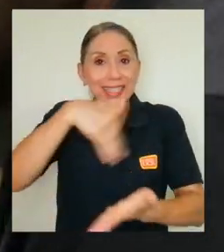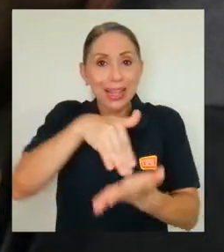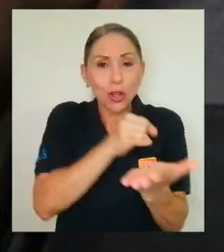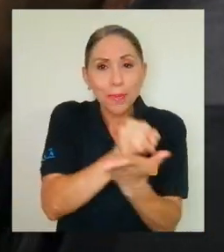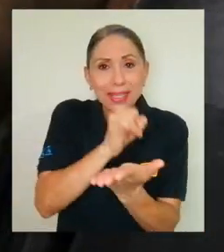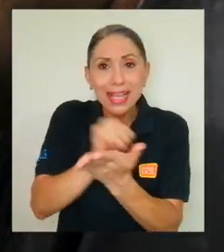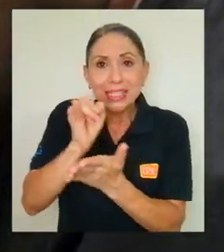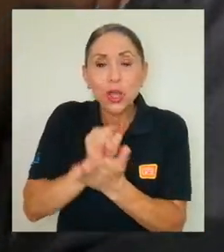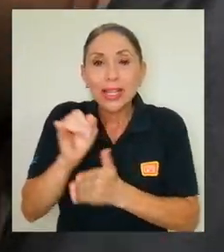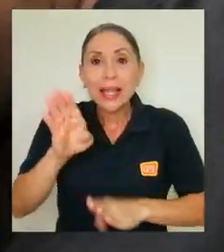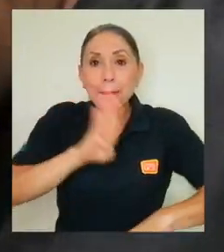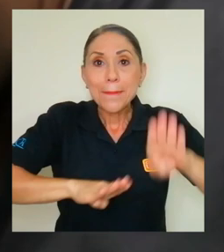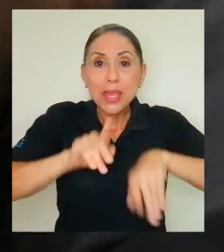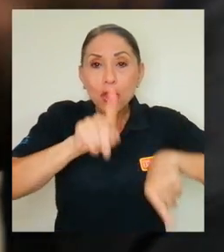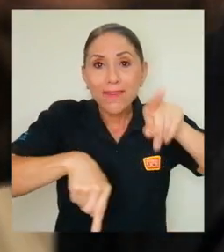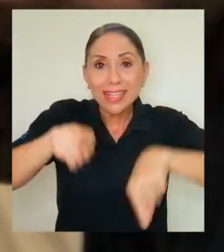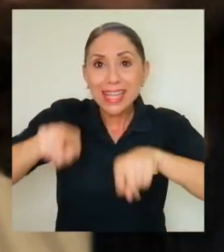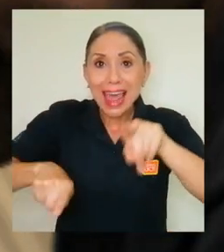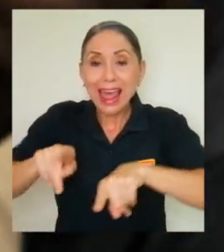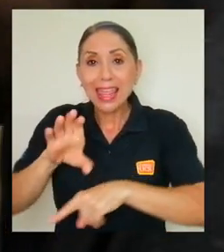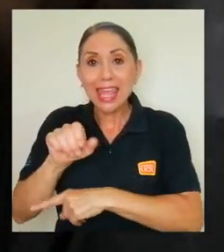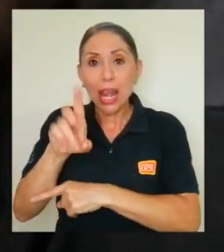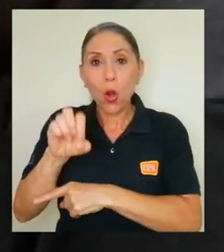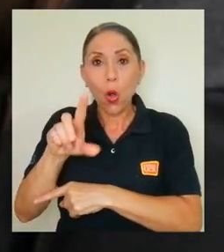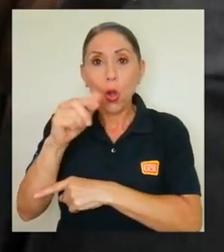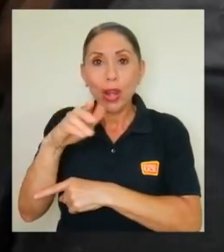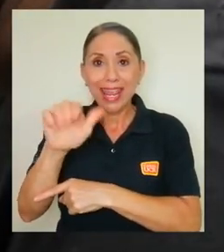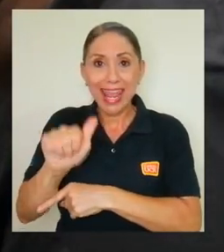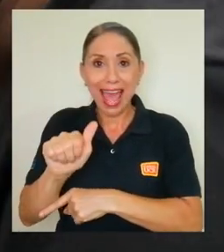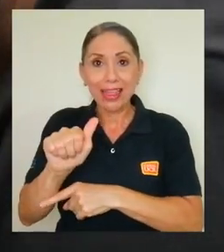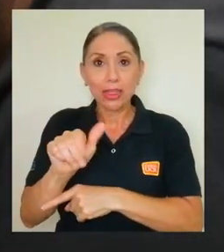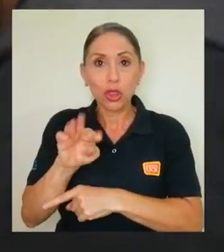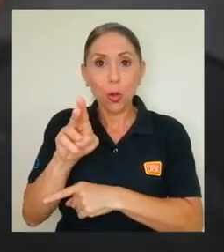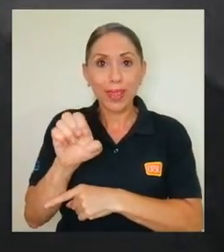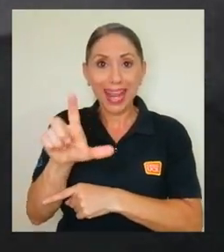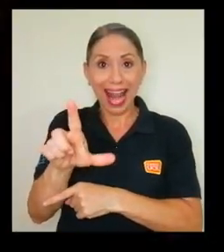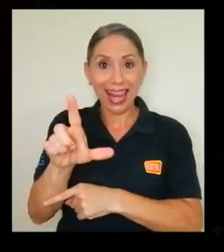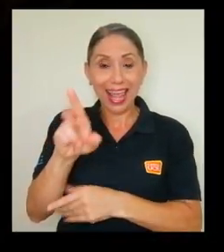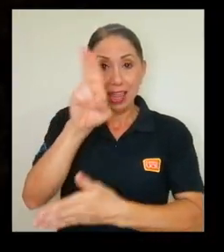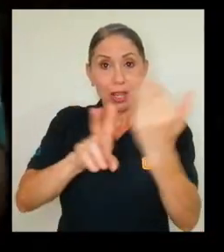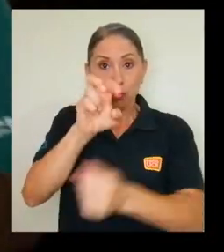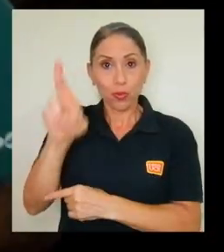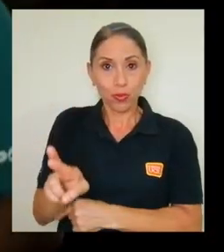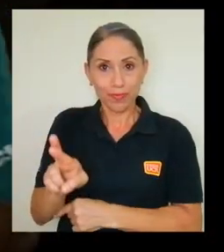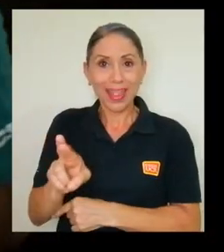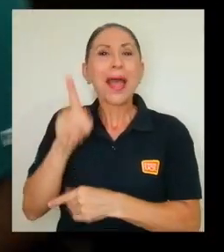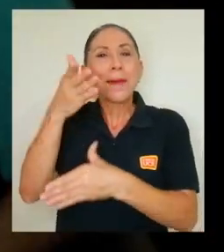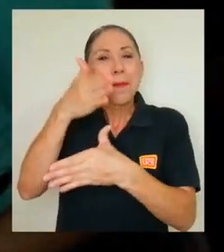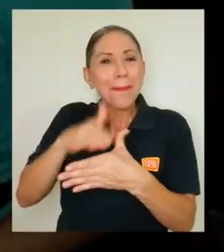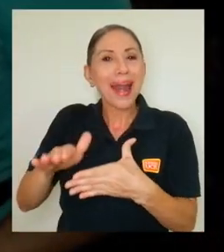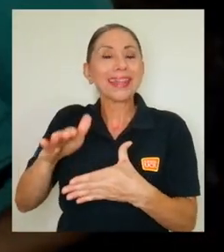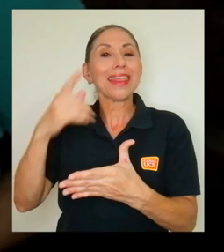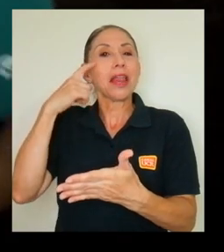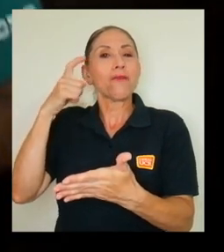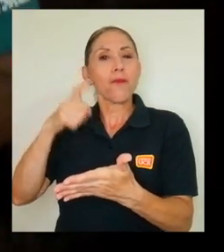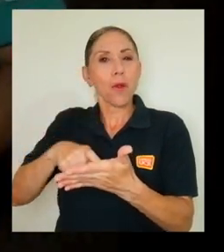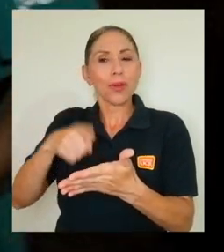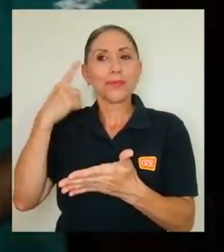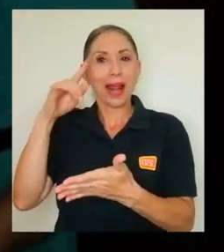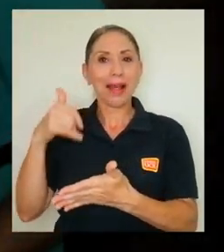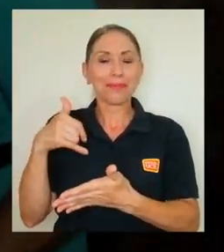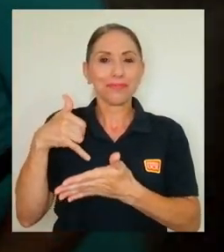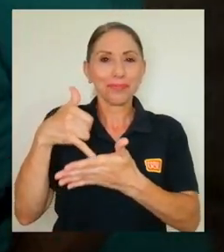Investigaciones sobre Biodiversidad y Ecología Tropical, CIVET de la UCR, son parte del mérito para ganar este